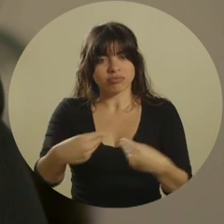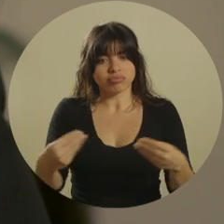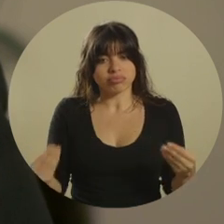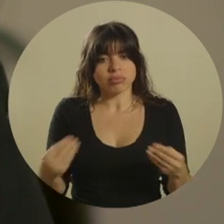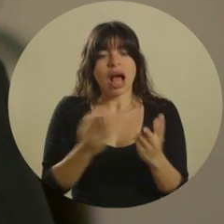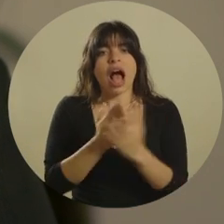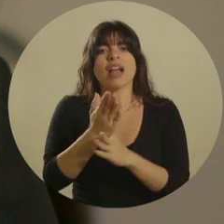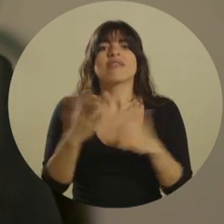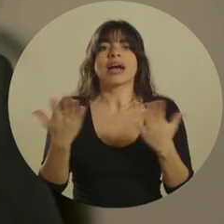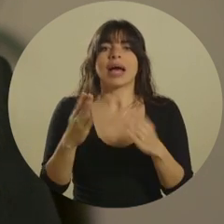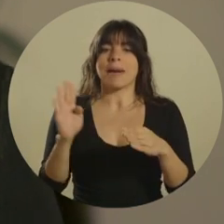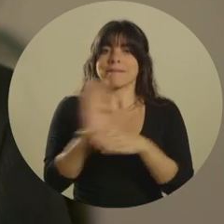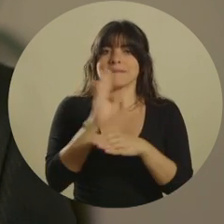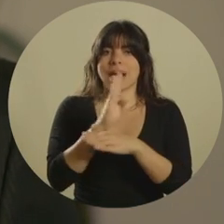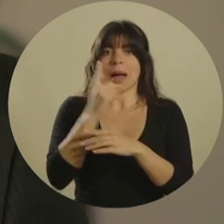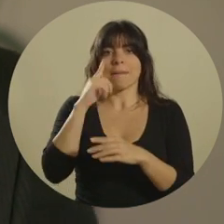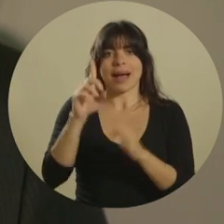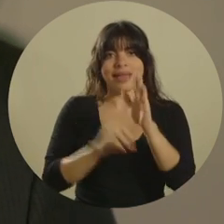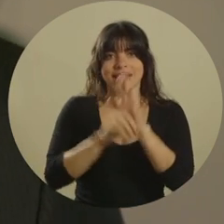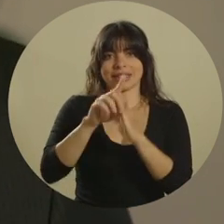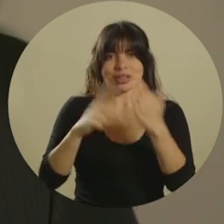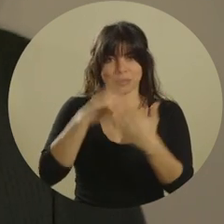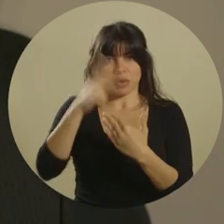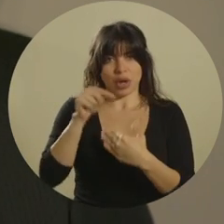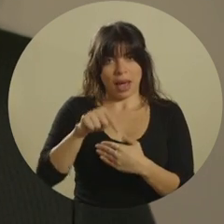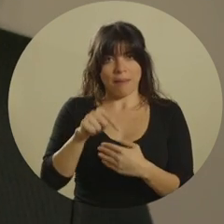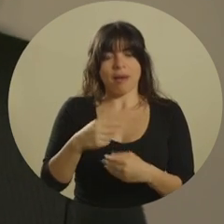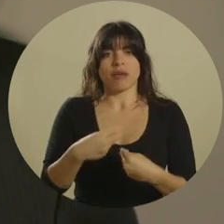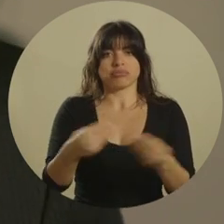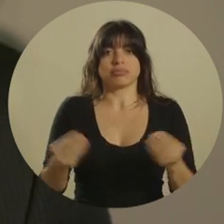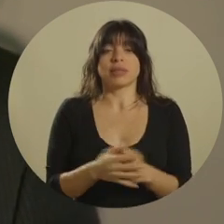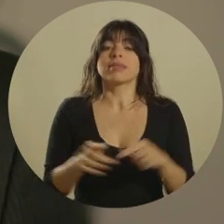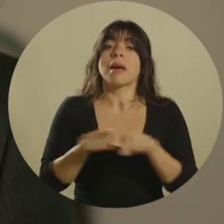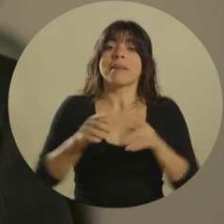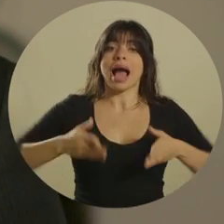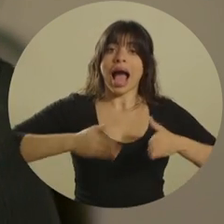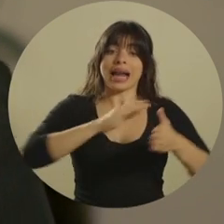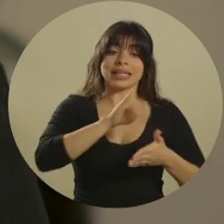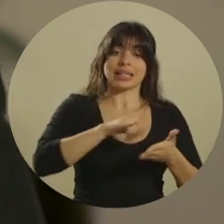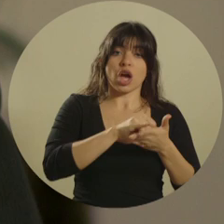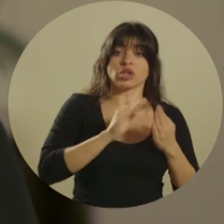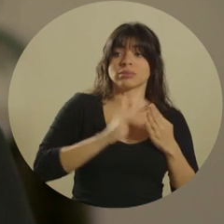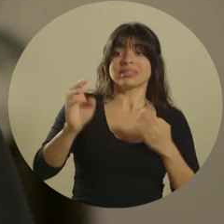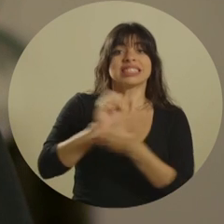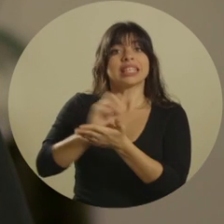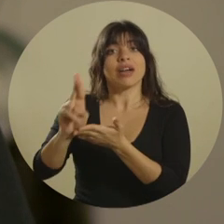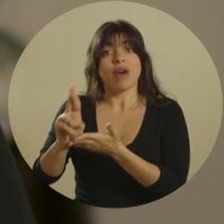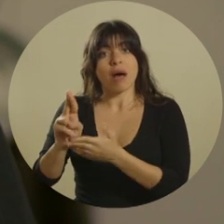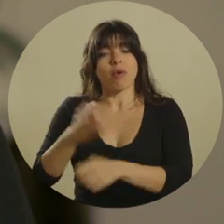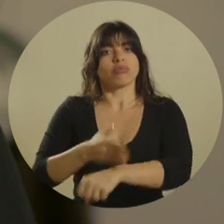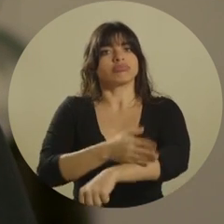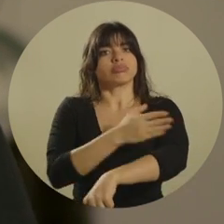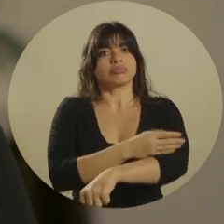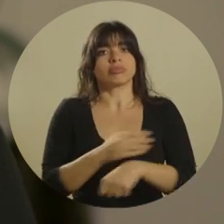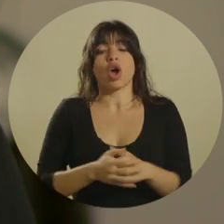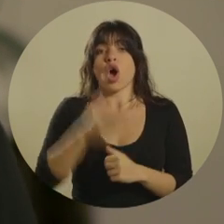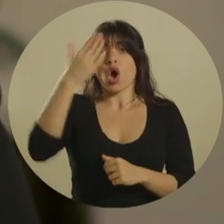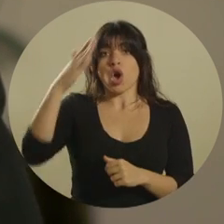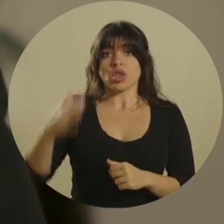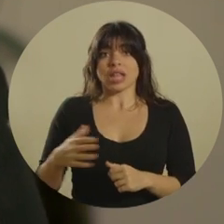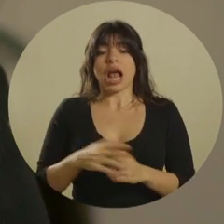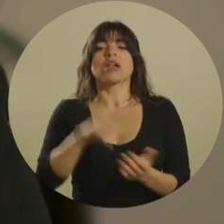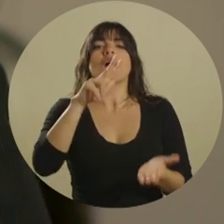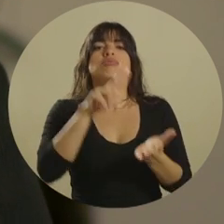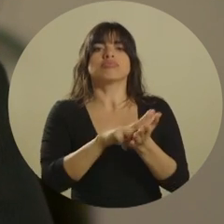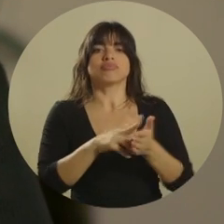empresas mediante Banca para el Desarrollo. Avanzamos en el contrato de la carretera San José-San Ramón. La Contraloría General